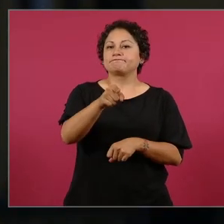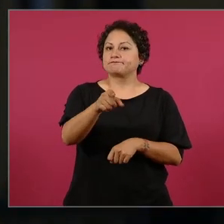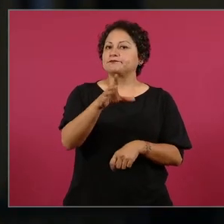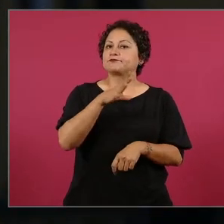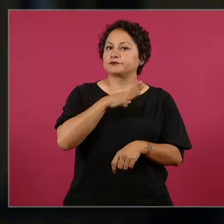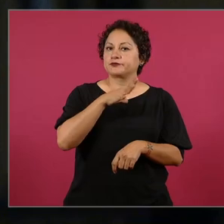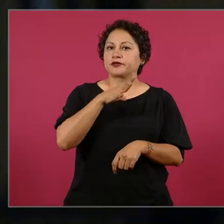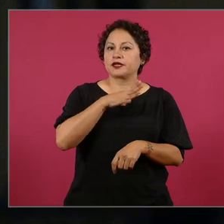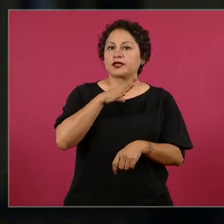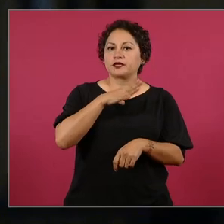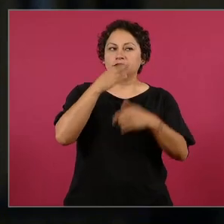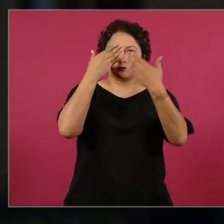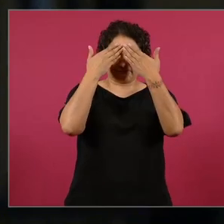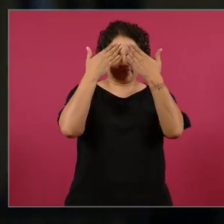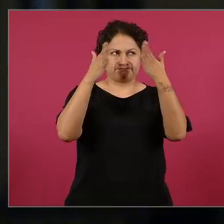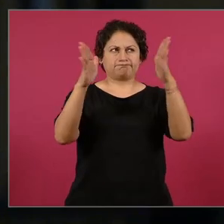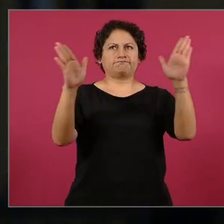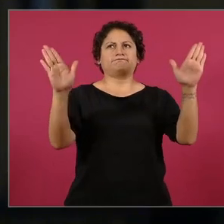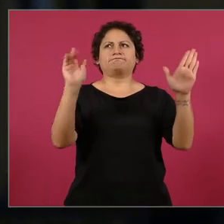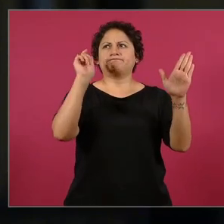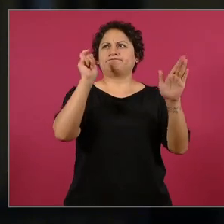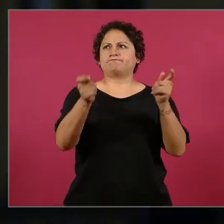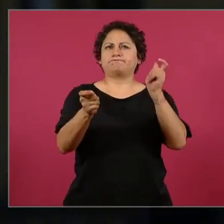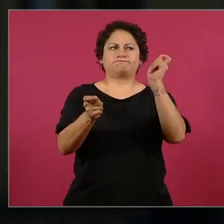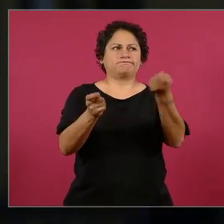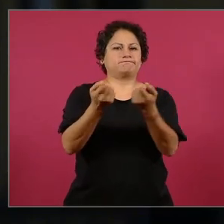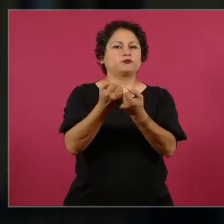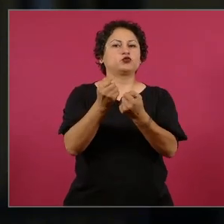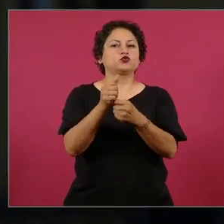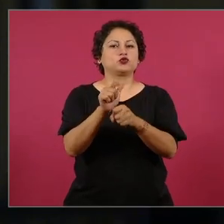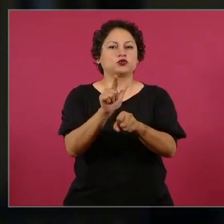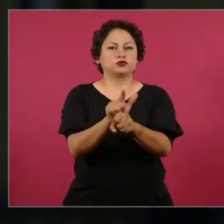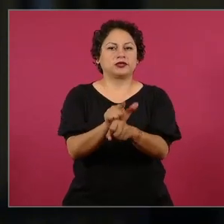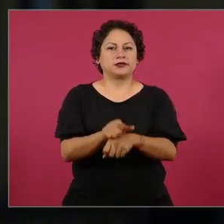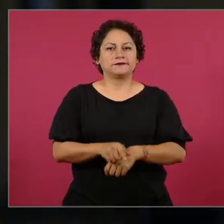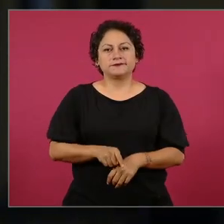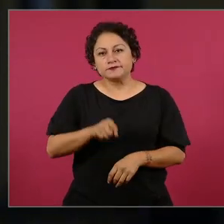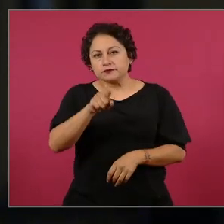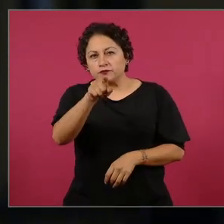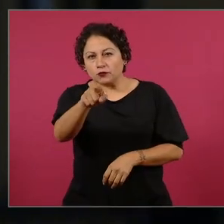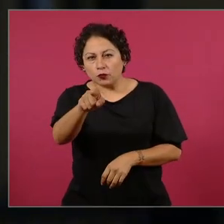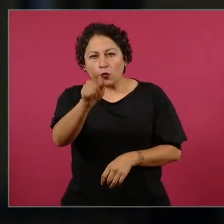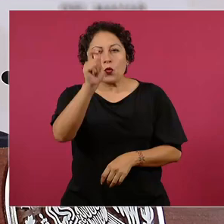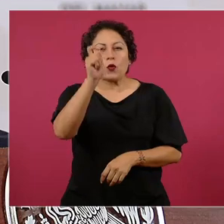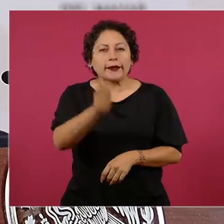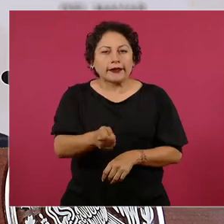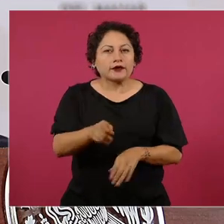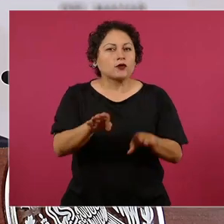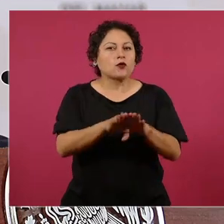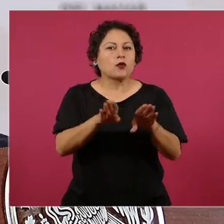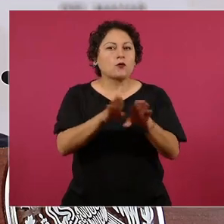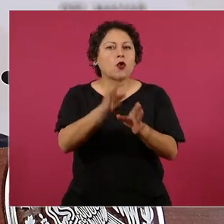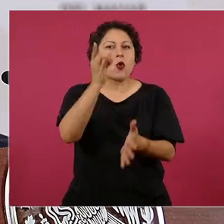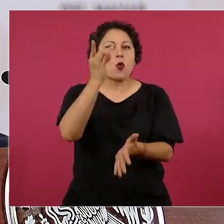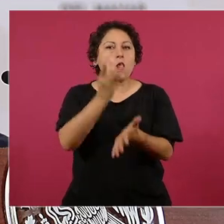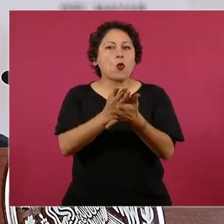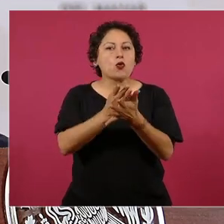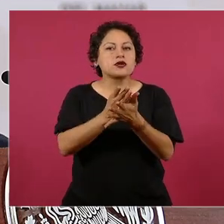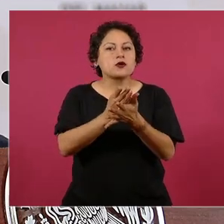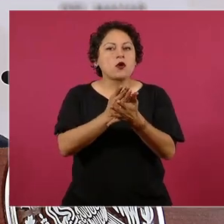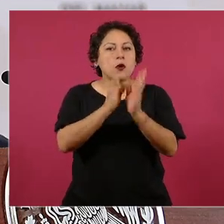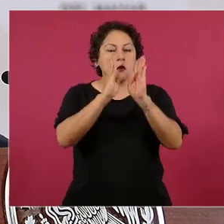eres un teórico que en abstracto imagina las cosas,